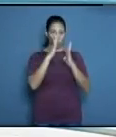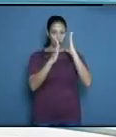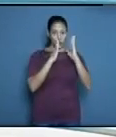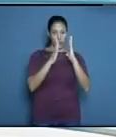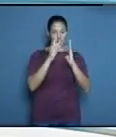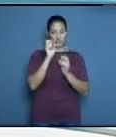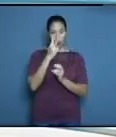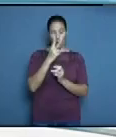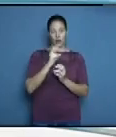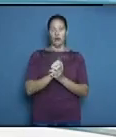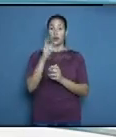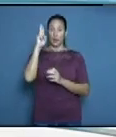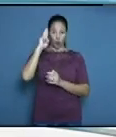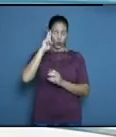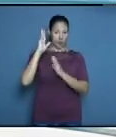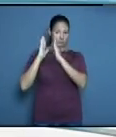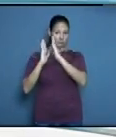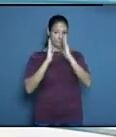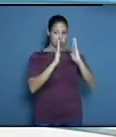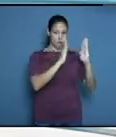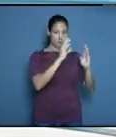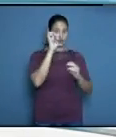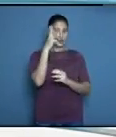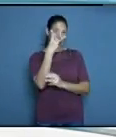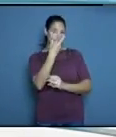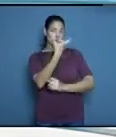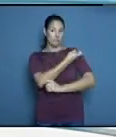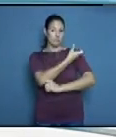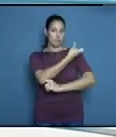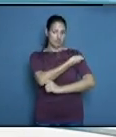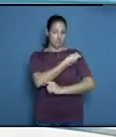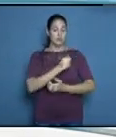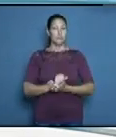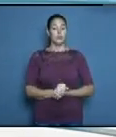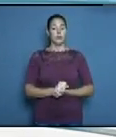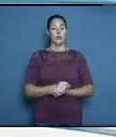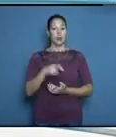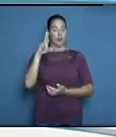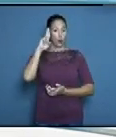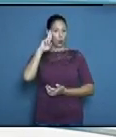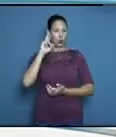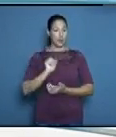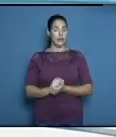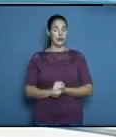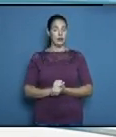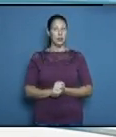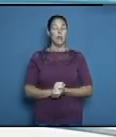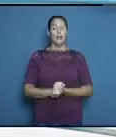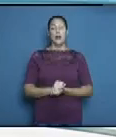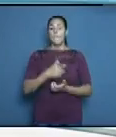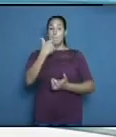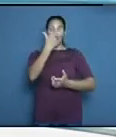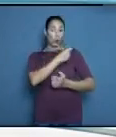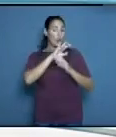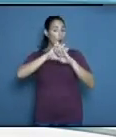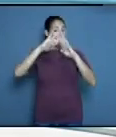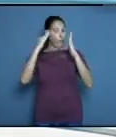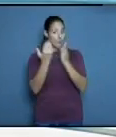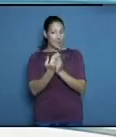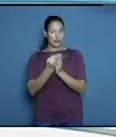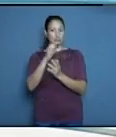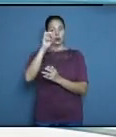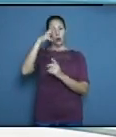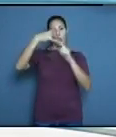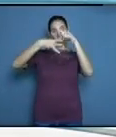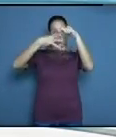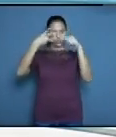vacuna lleva tres dosis Yo no estoy vacunada hasta que no tenga las tres dosis Mi mayor resistencia para formas graves críticas